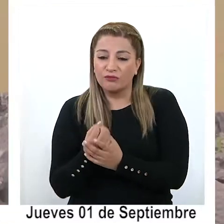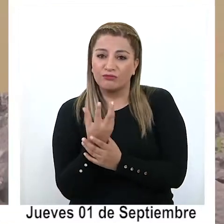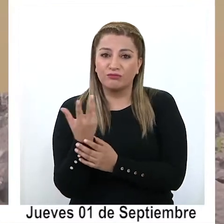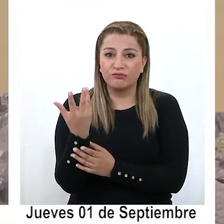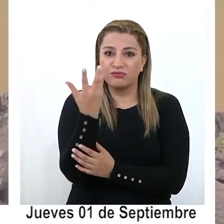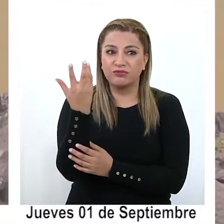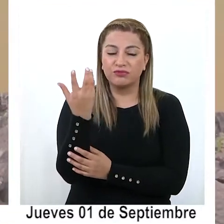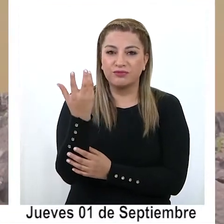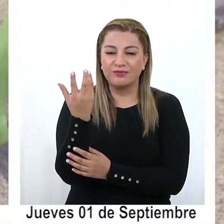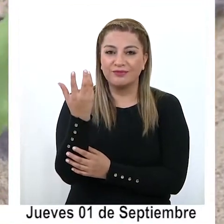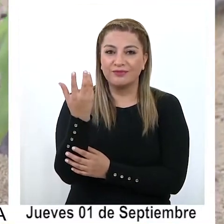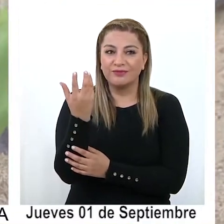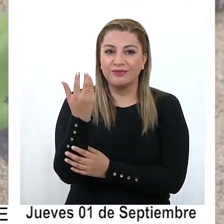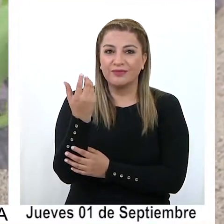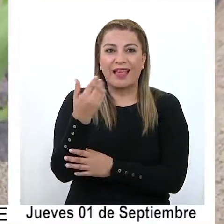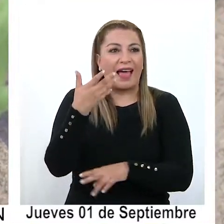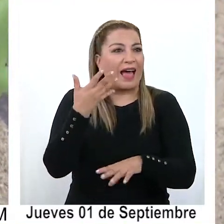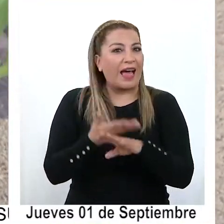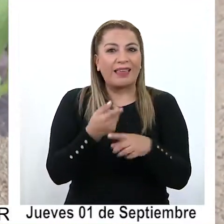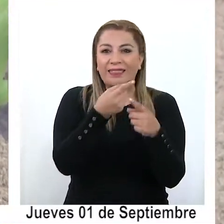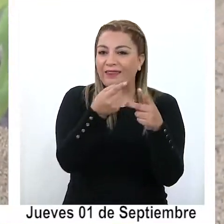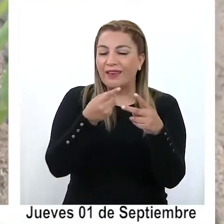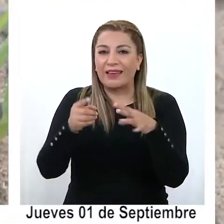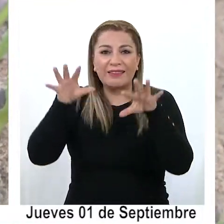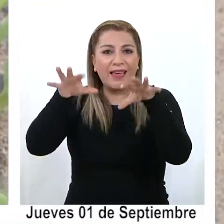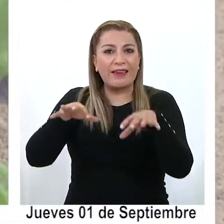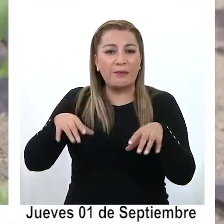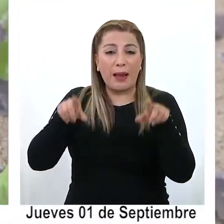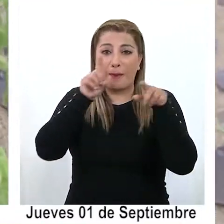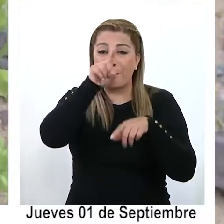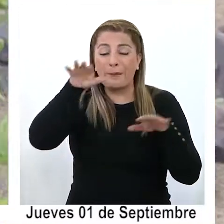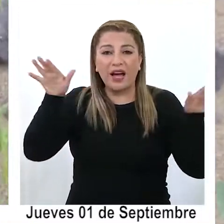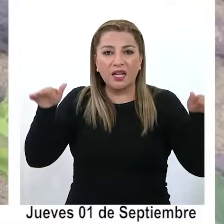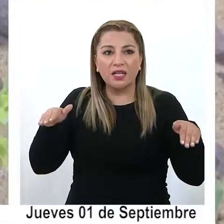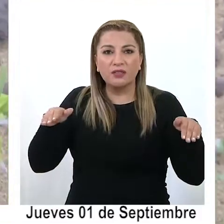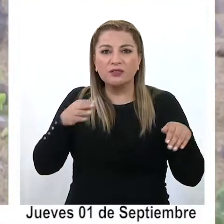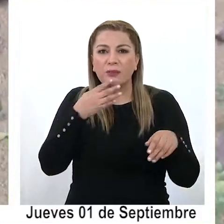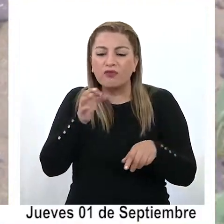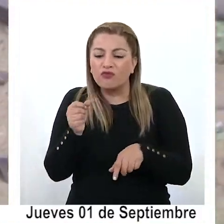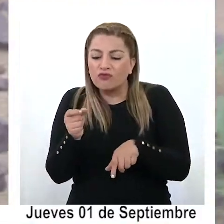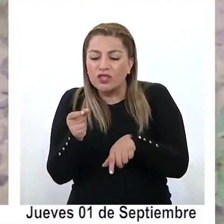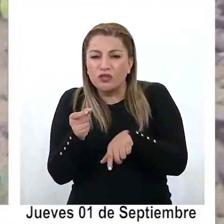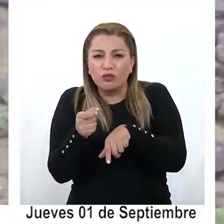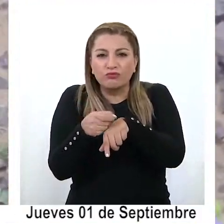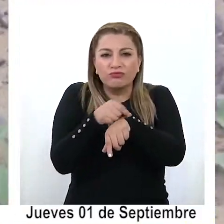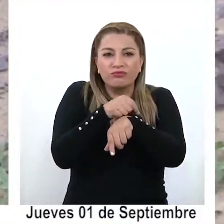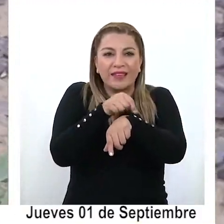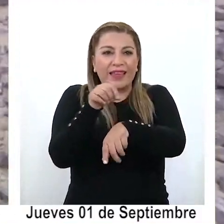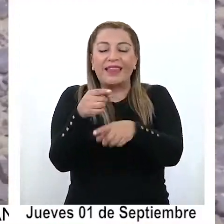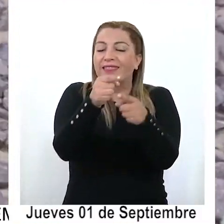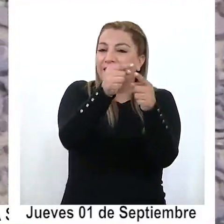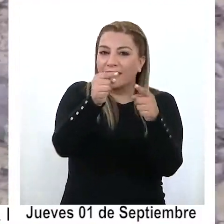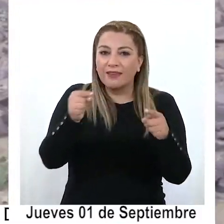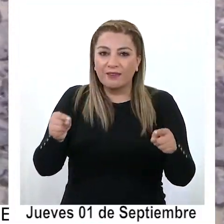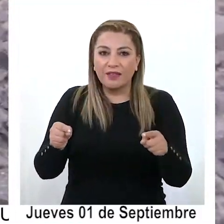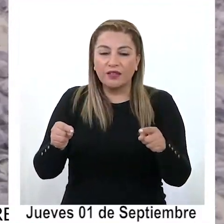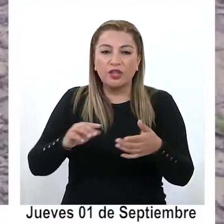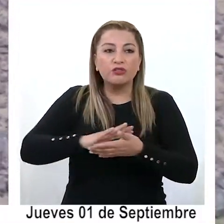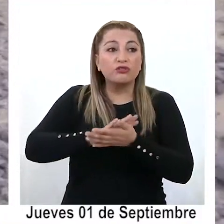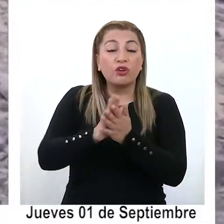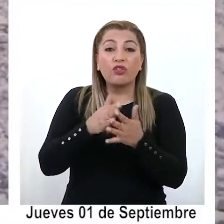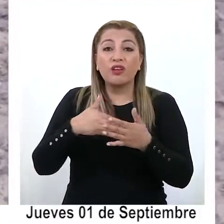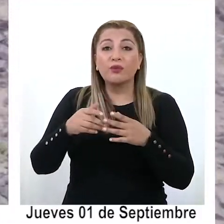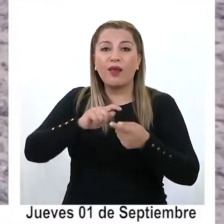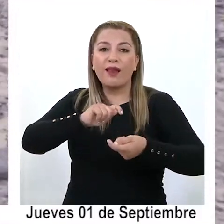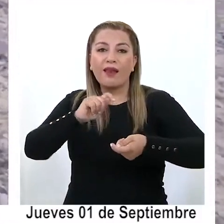aparecen zorros, aparecen búhos, distintos tipos de pájaros, insectos, una gran variedad. Entonces el ecosistema se